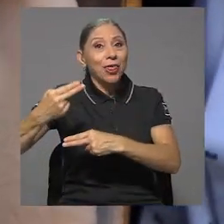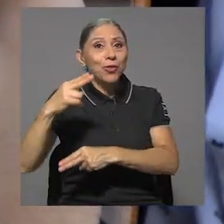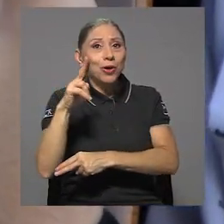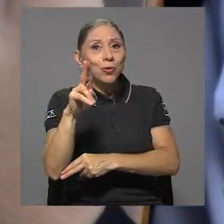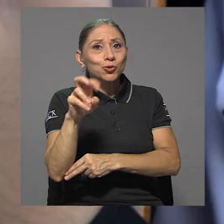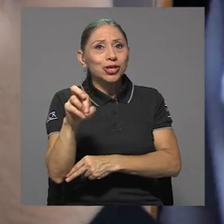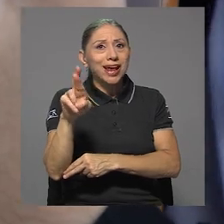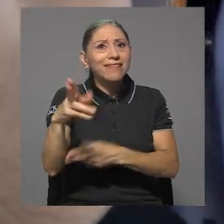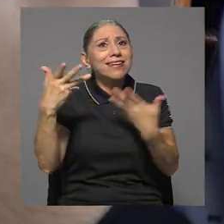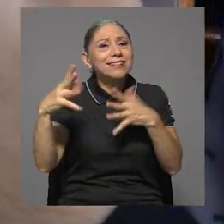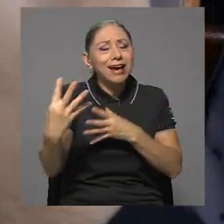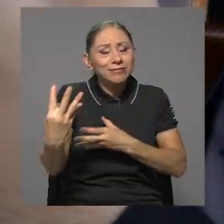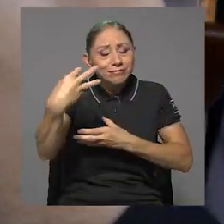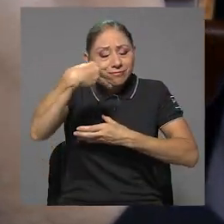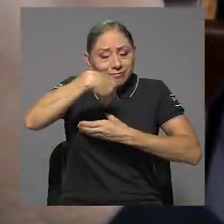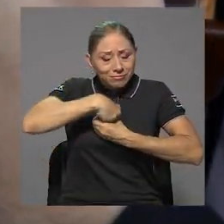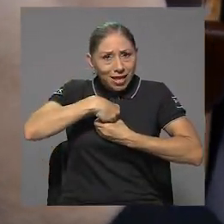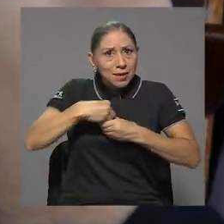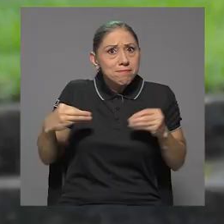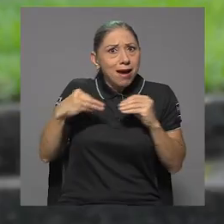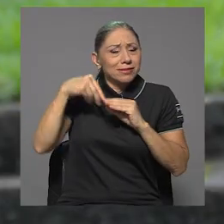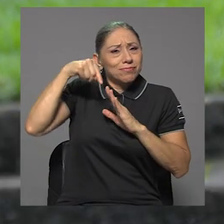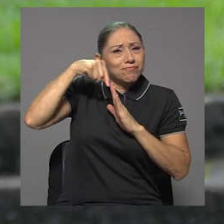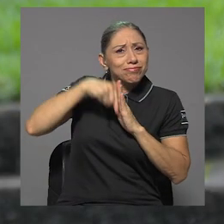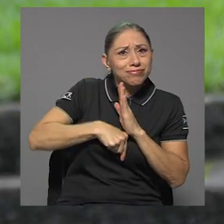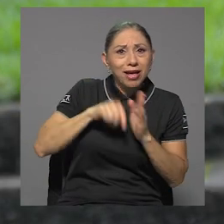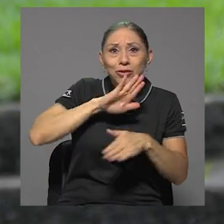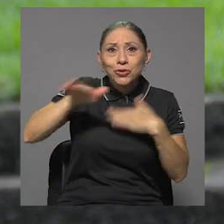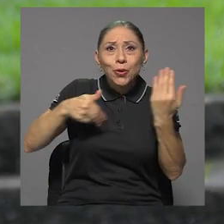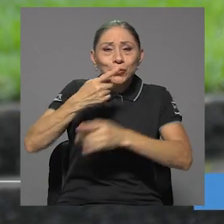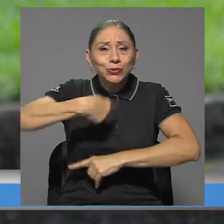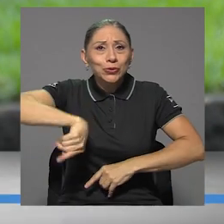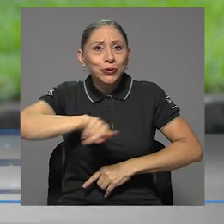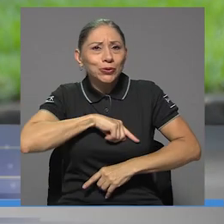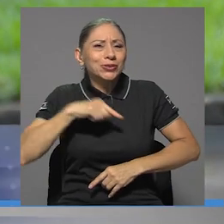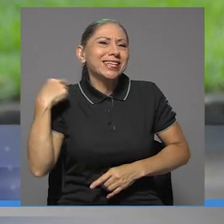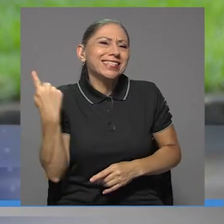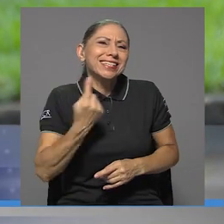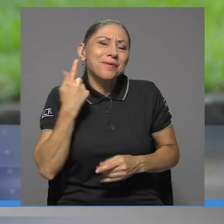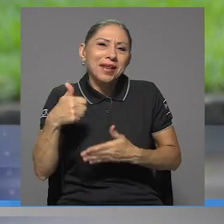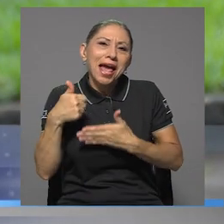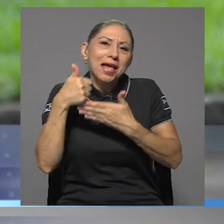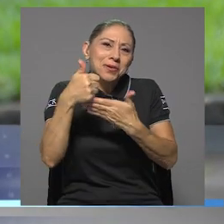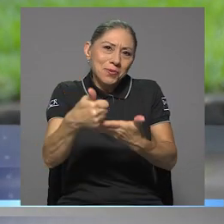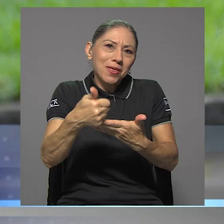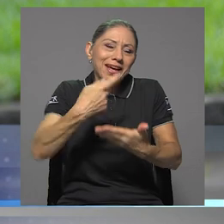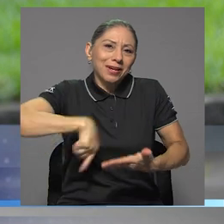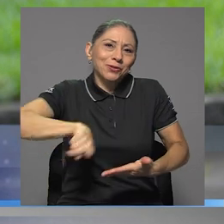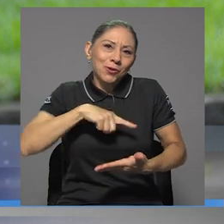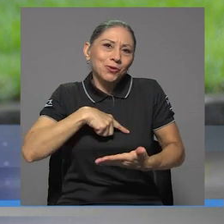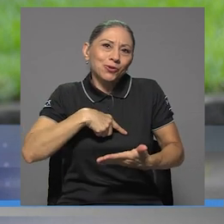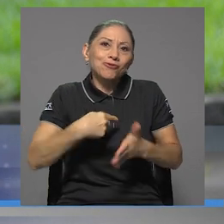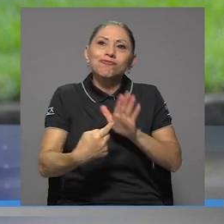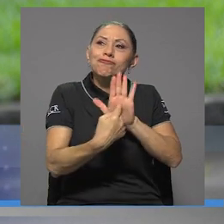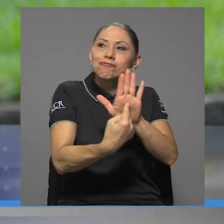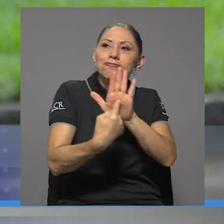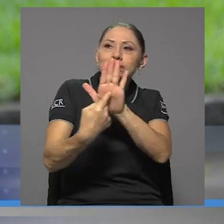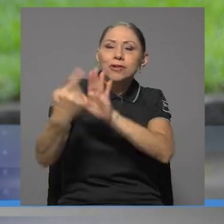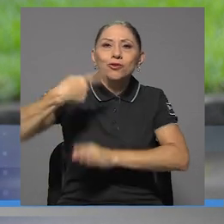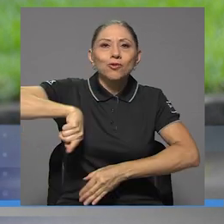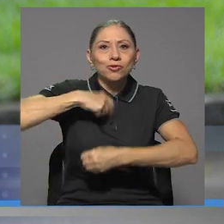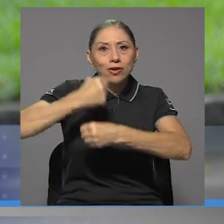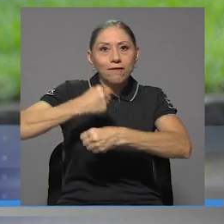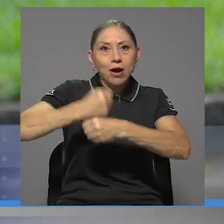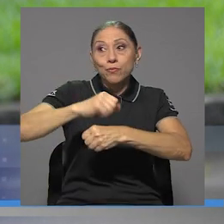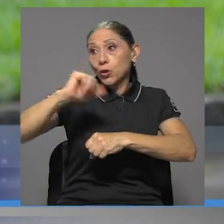y a todos nosotros en parte, verdad, pero bueno, siempre ayuda dar a conocer un poco el trabajo que realizamos en otros